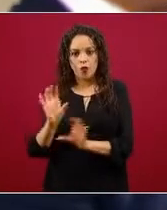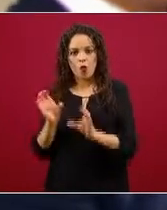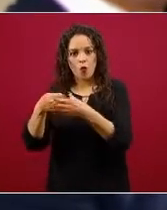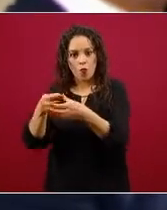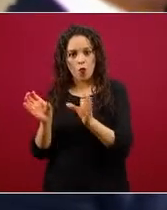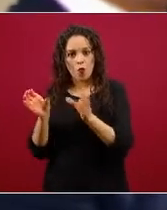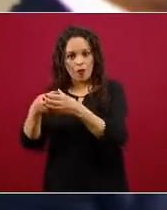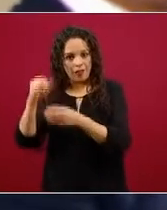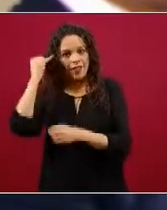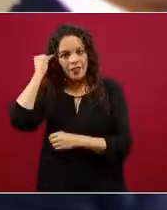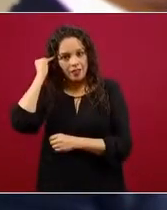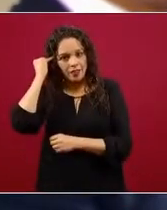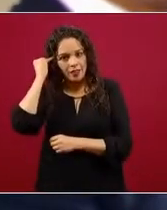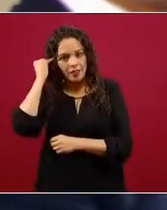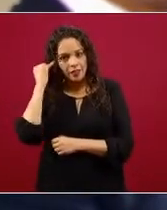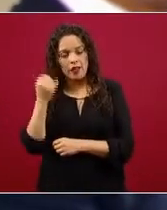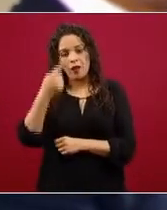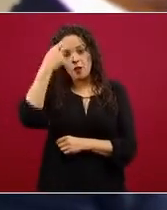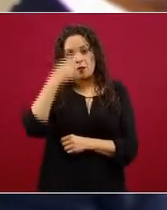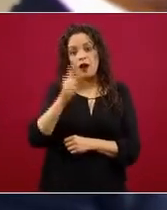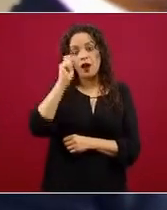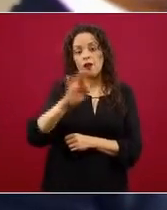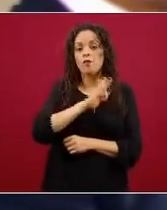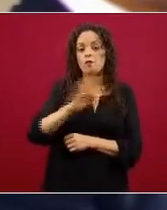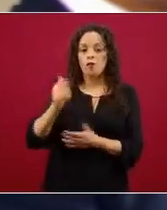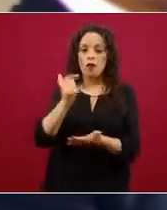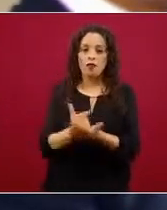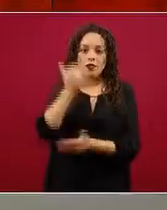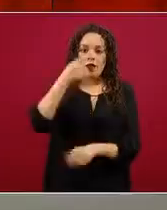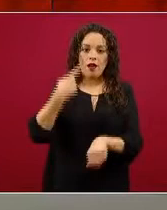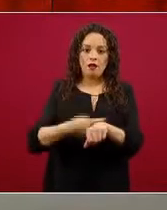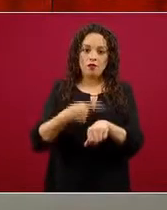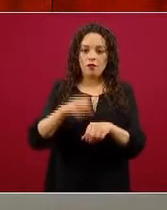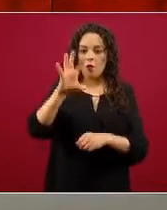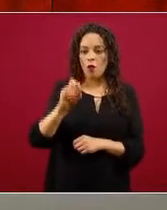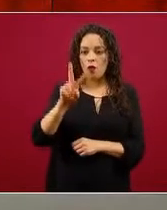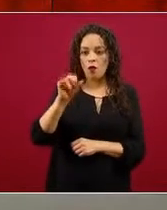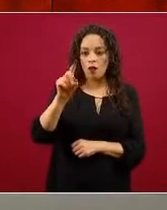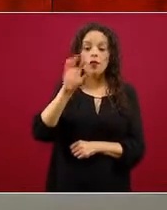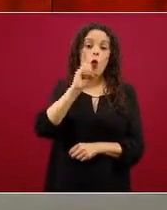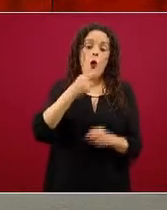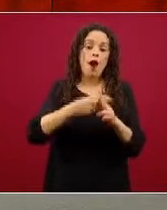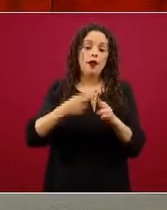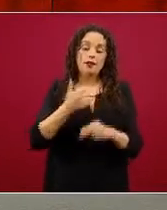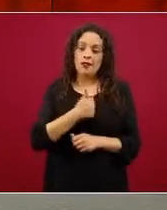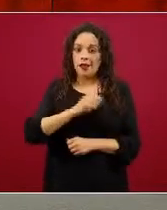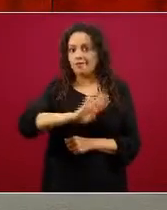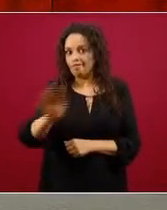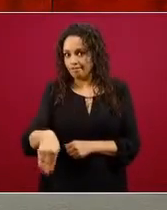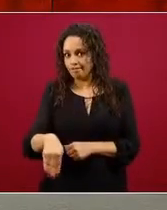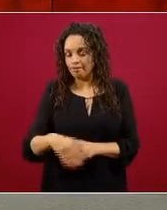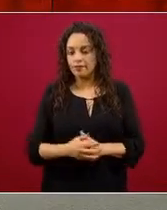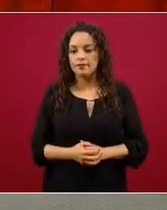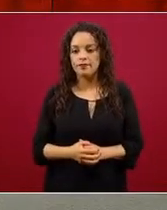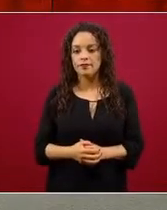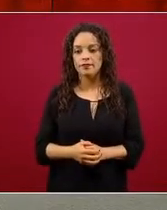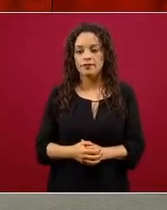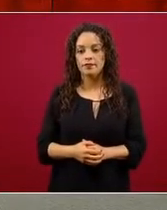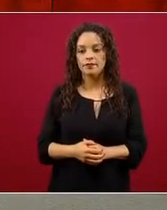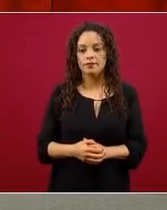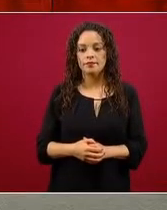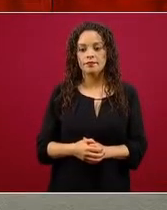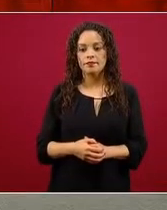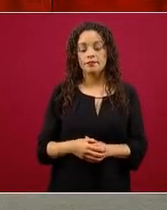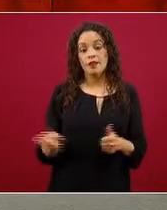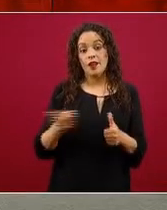a la mortalidad o a casos graves de COVID. Gracias. Adelante, doctora. Este, particularmente diabetes